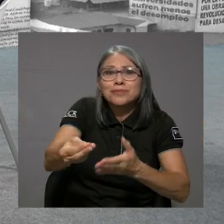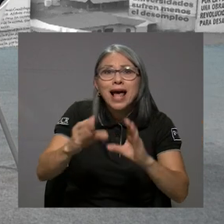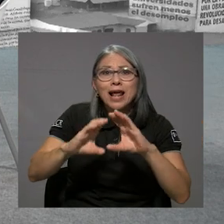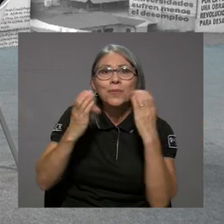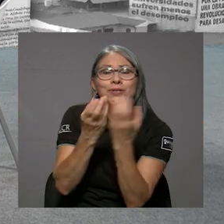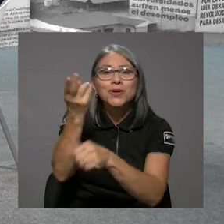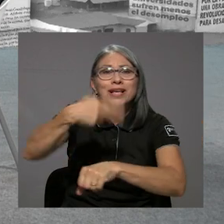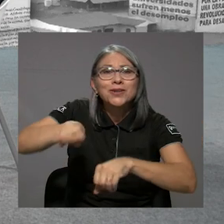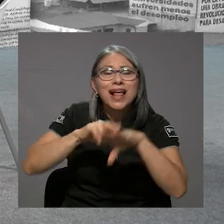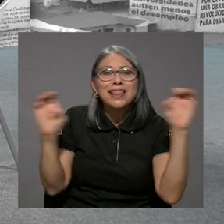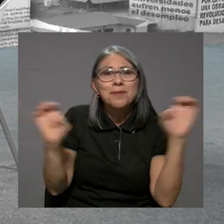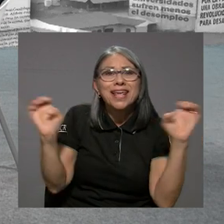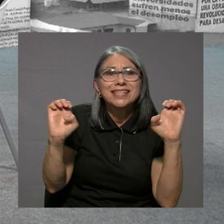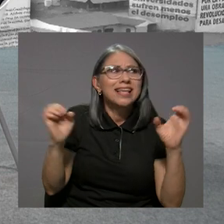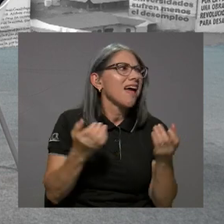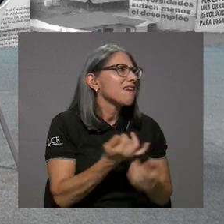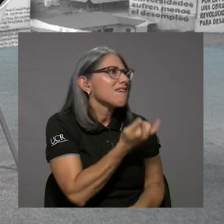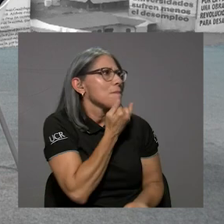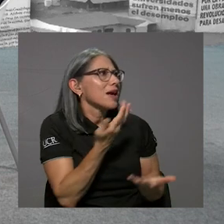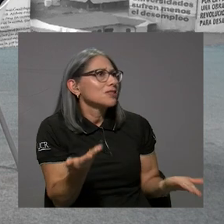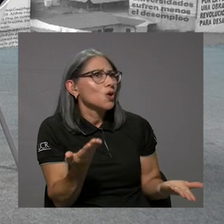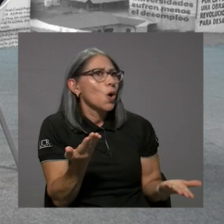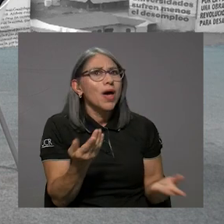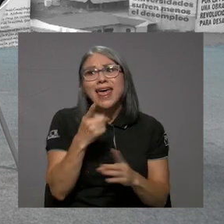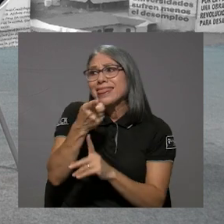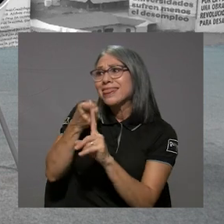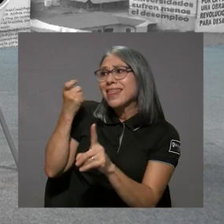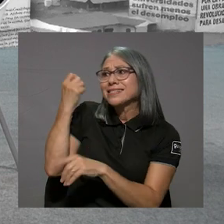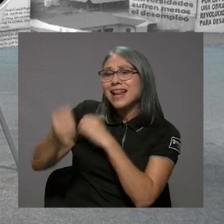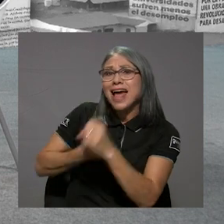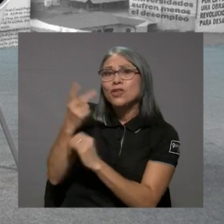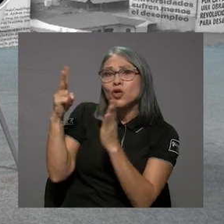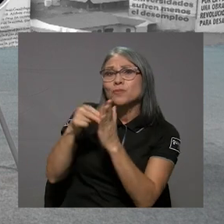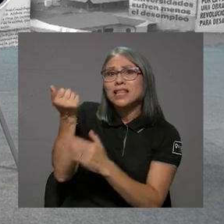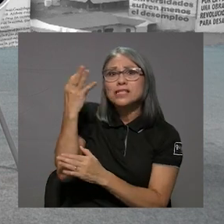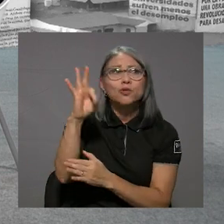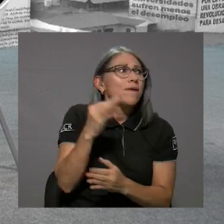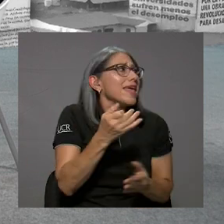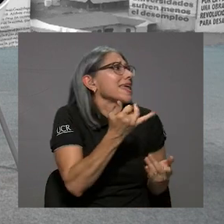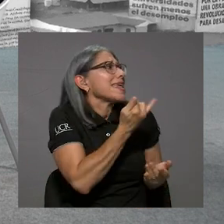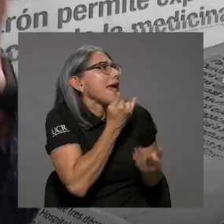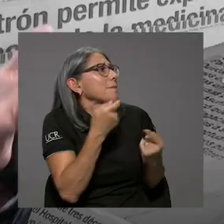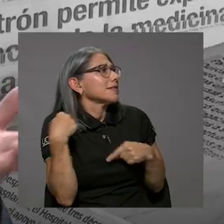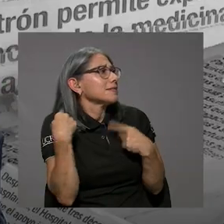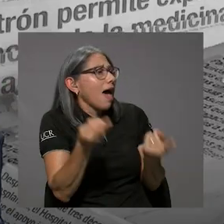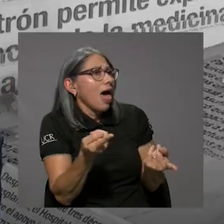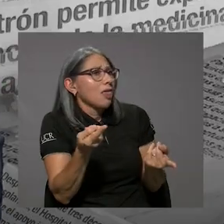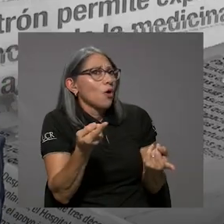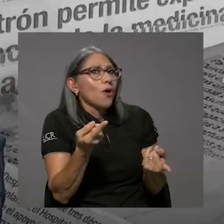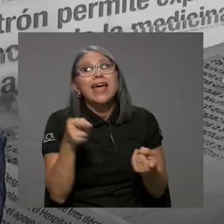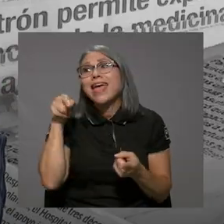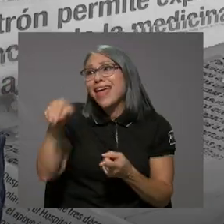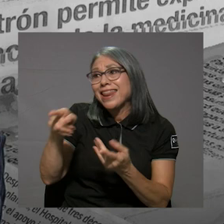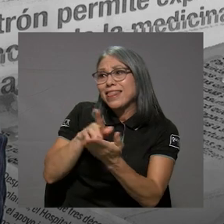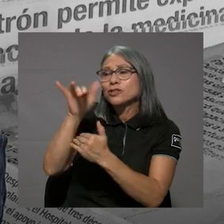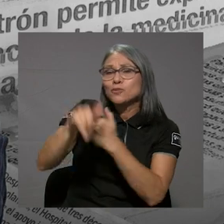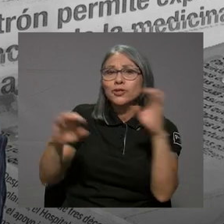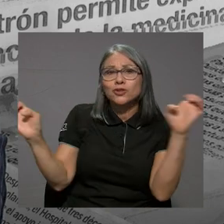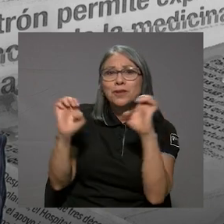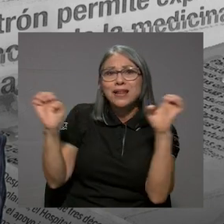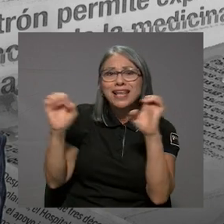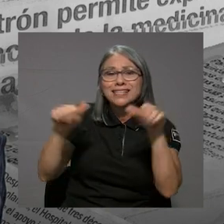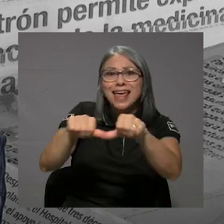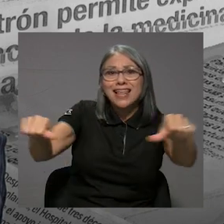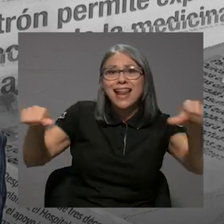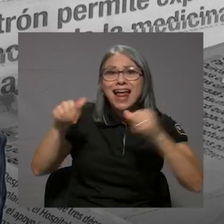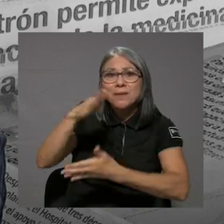la Comisión Nacional de Emergencia. ¿Y qué pasó? En el 2019, porque era de emergencia, era dentro de esos proyectos de emergencia del